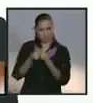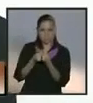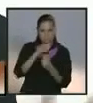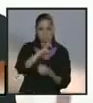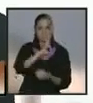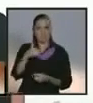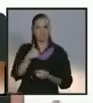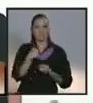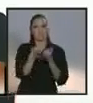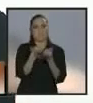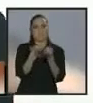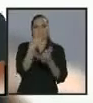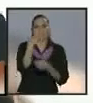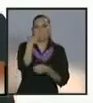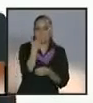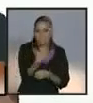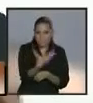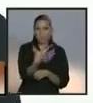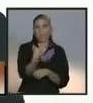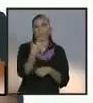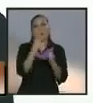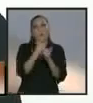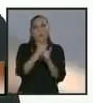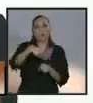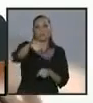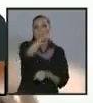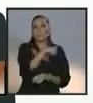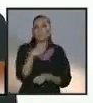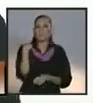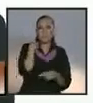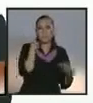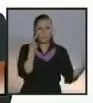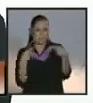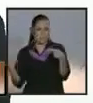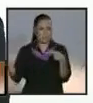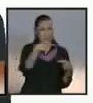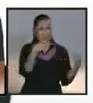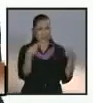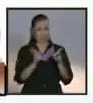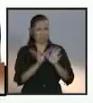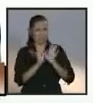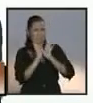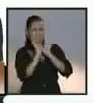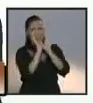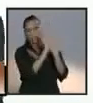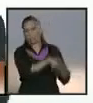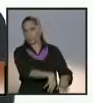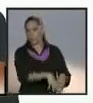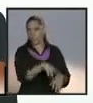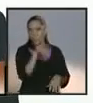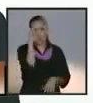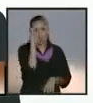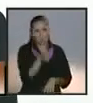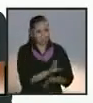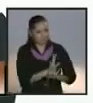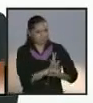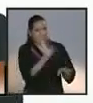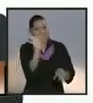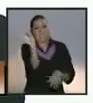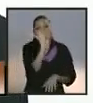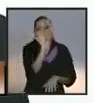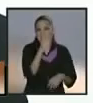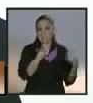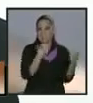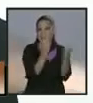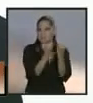esperar que los políticos se descalifiquen, se lancen lodo unos en contra de los otros. Y es posible que incluso a mí también me